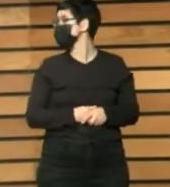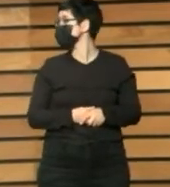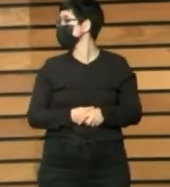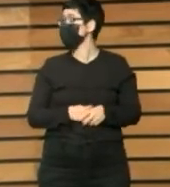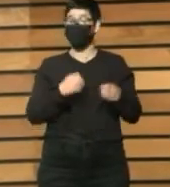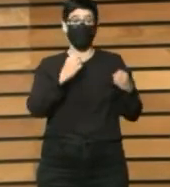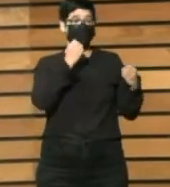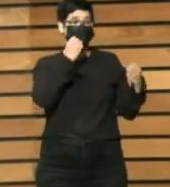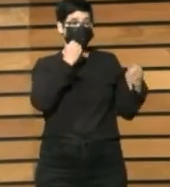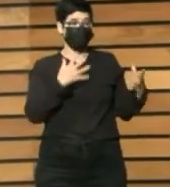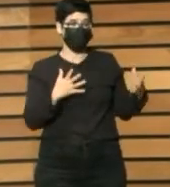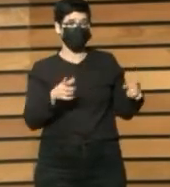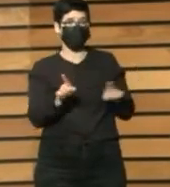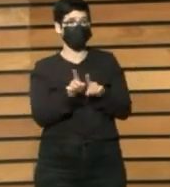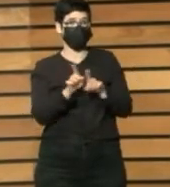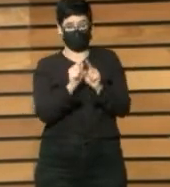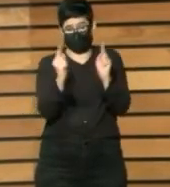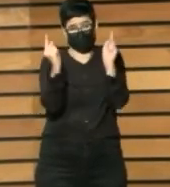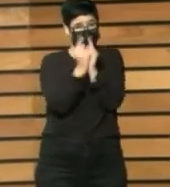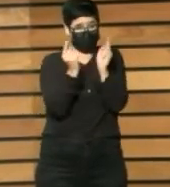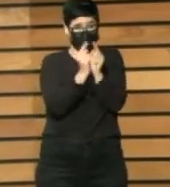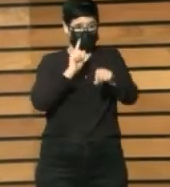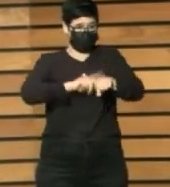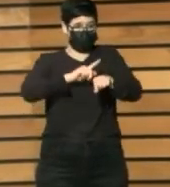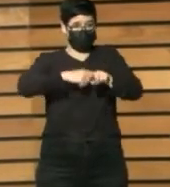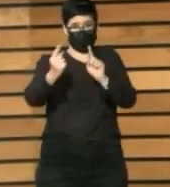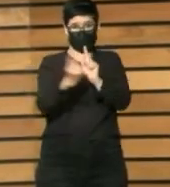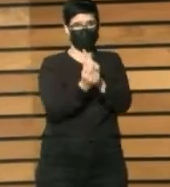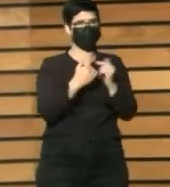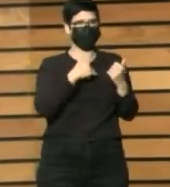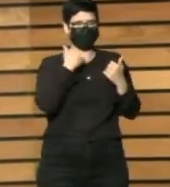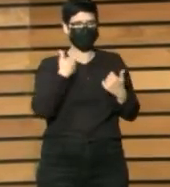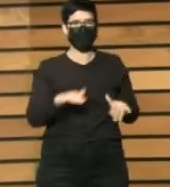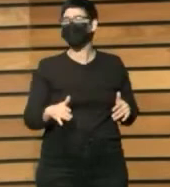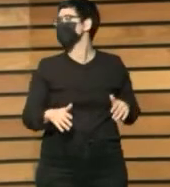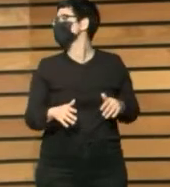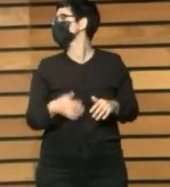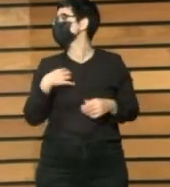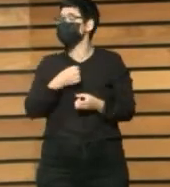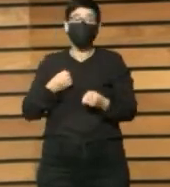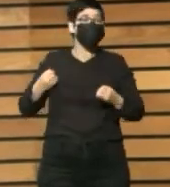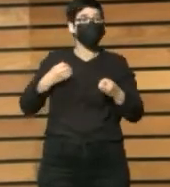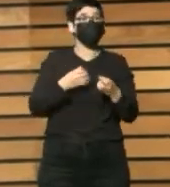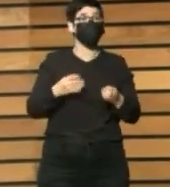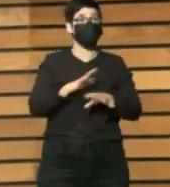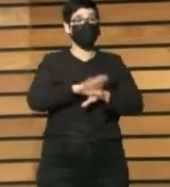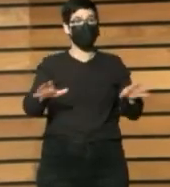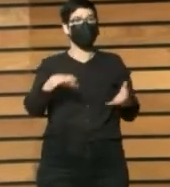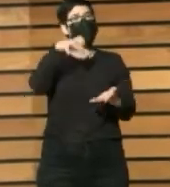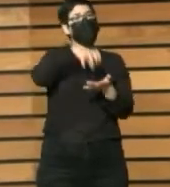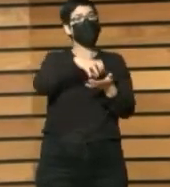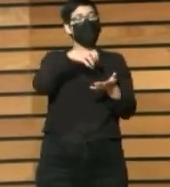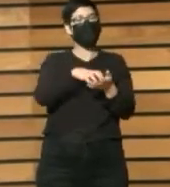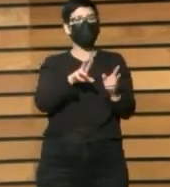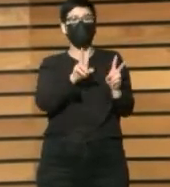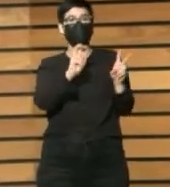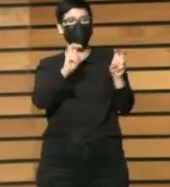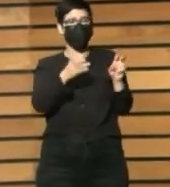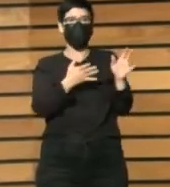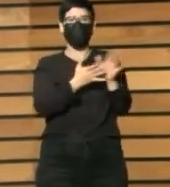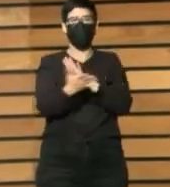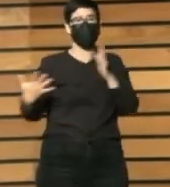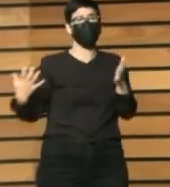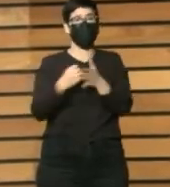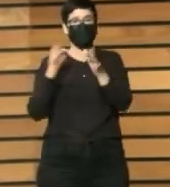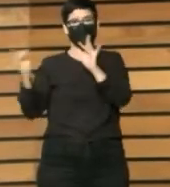Bueno, me queda poquísimo tiempo, así que comentaros que en esta nueva Mediateca todo está interconectado, toda la